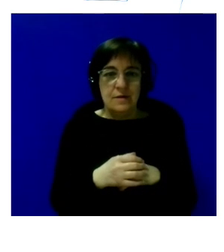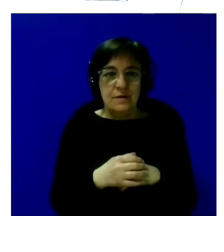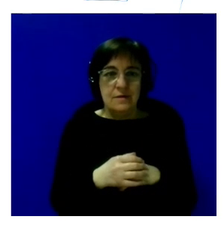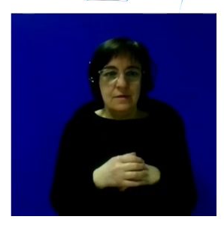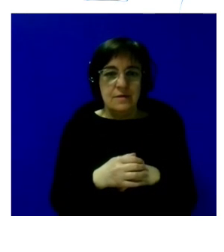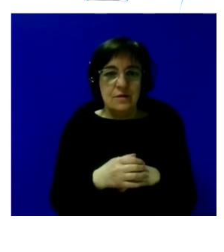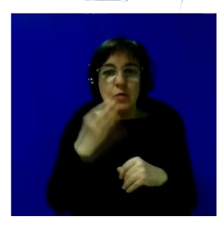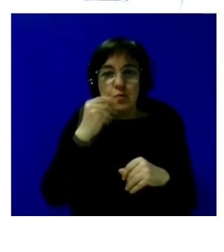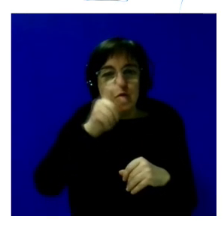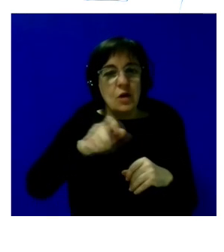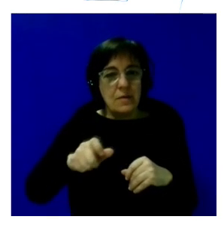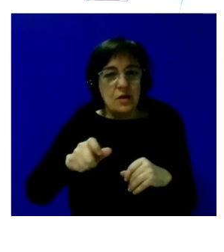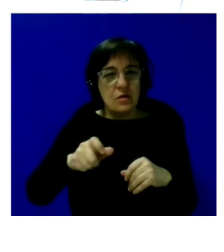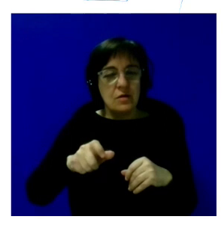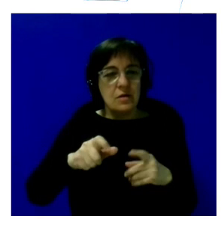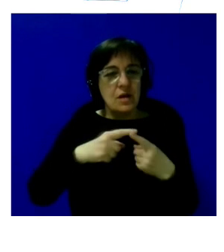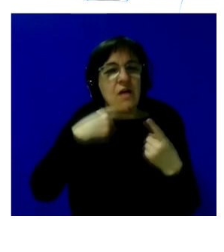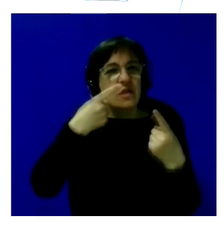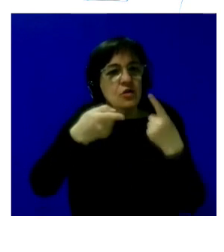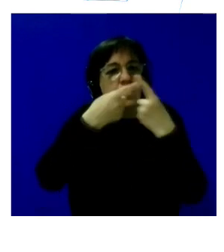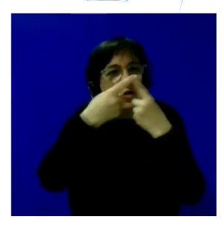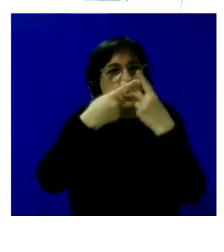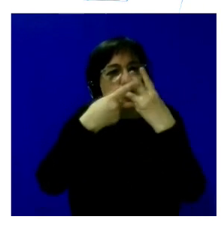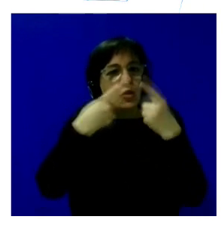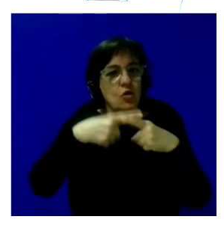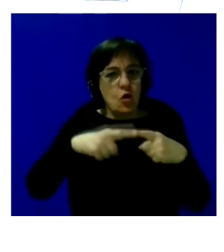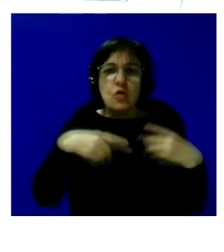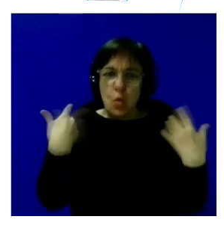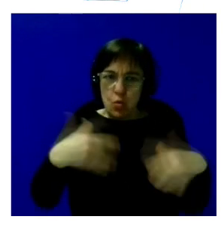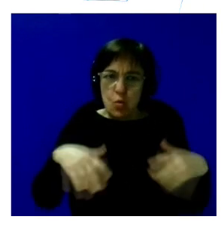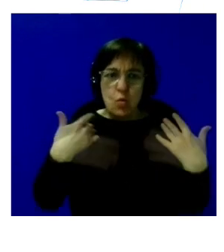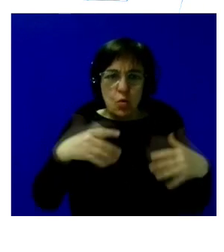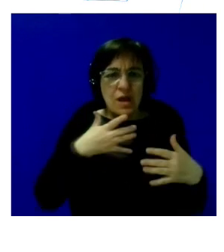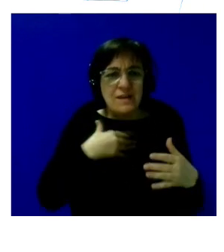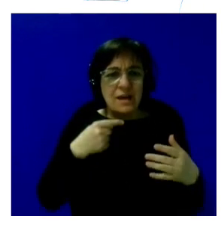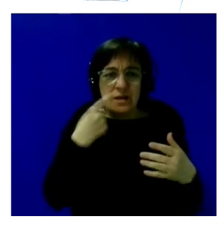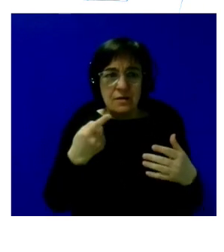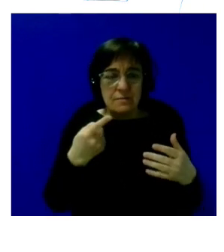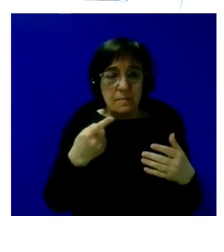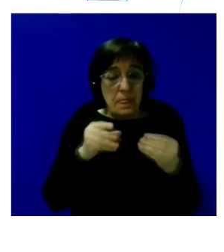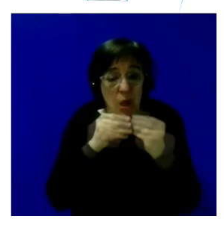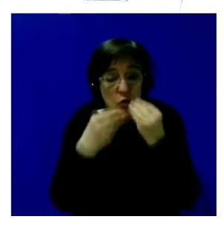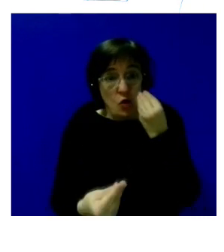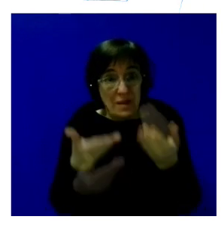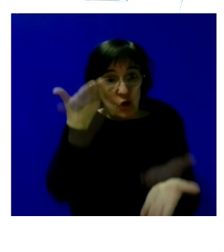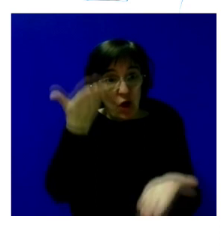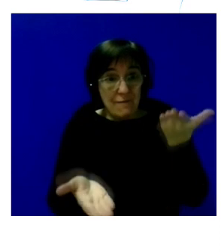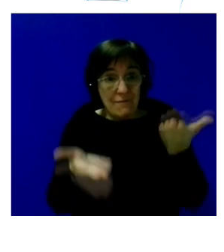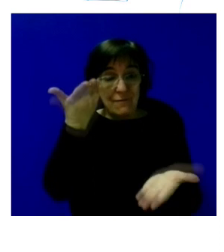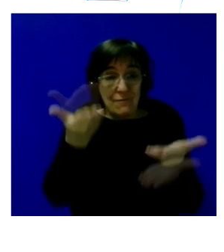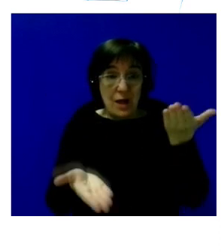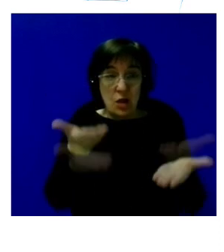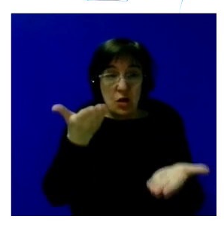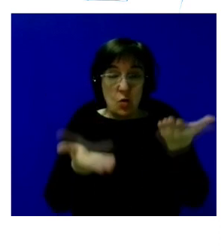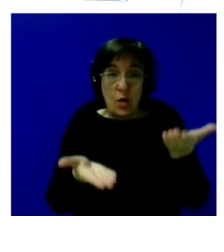muchas personas han dicho muchas cosas y muy potentes solamente os quiero decir que en el documento de evaluación hay una